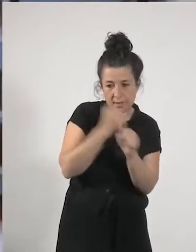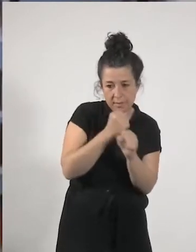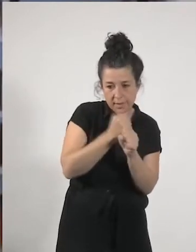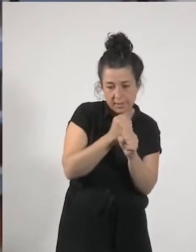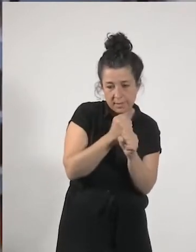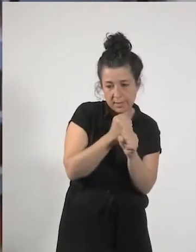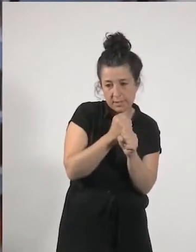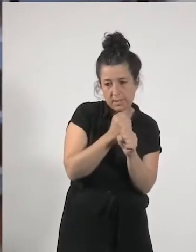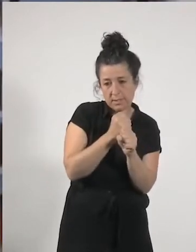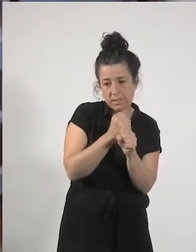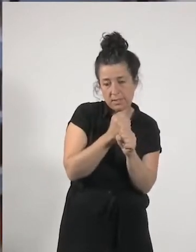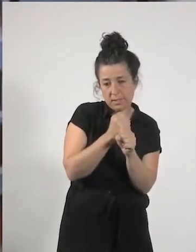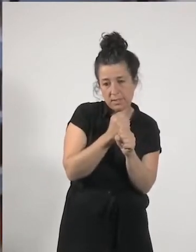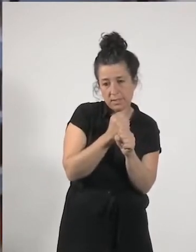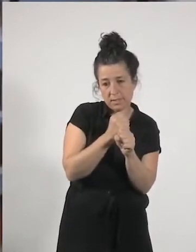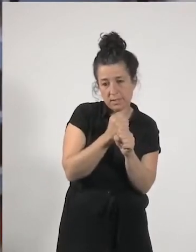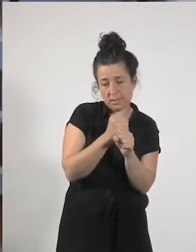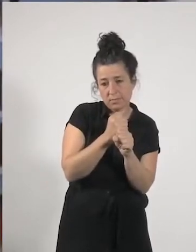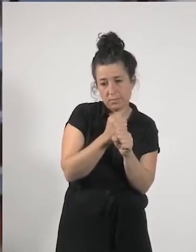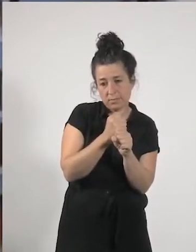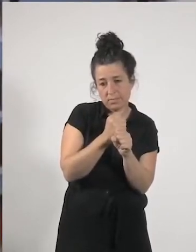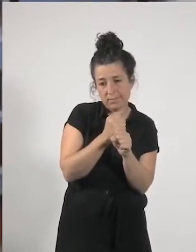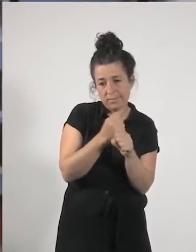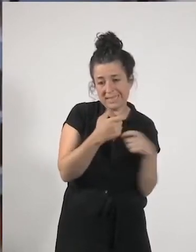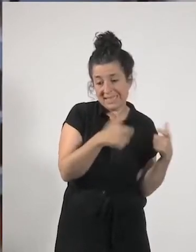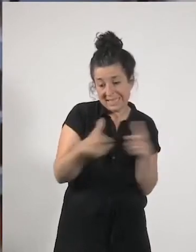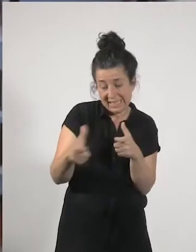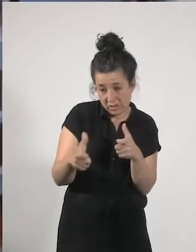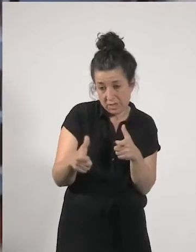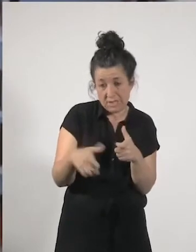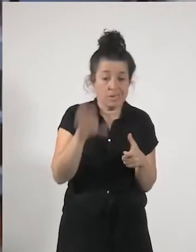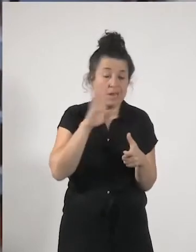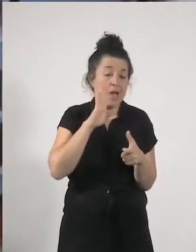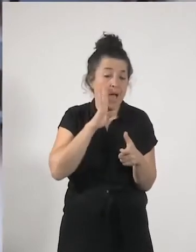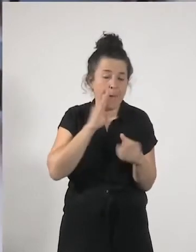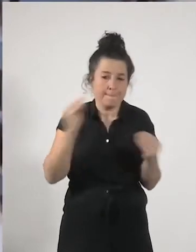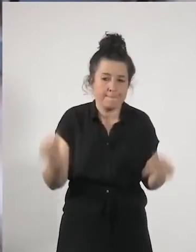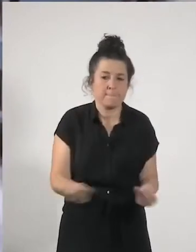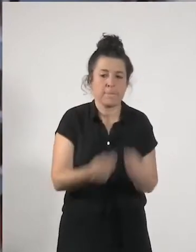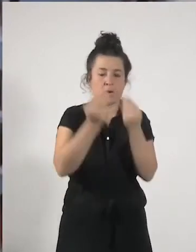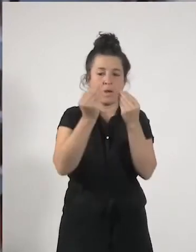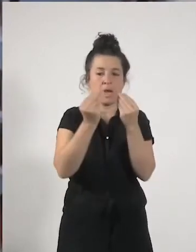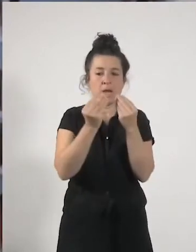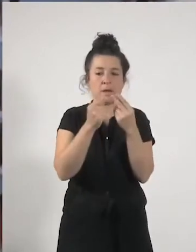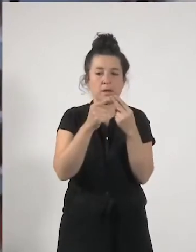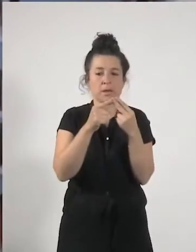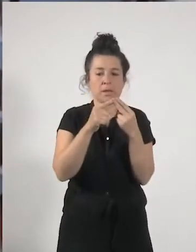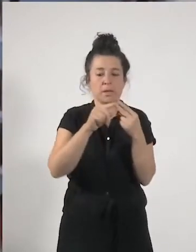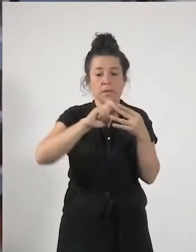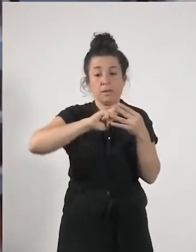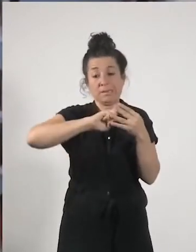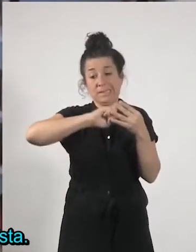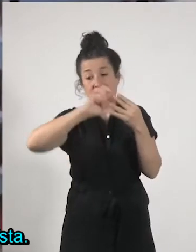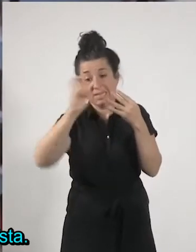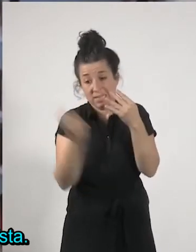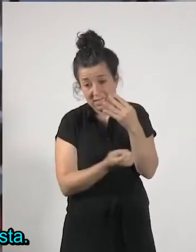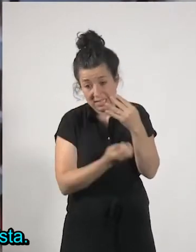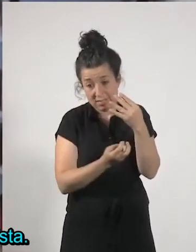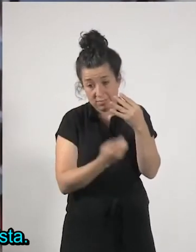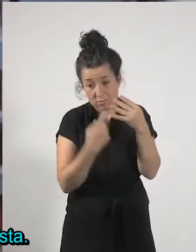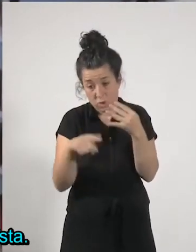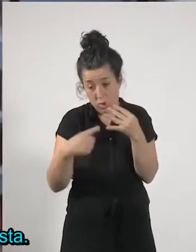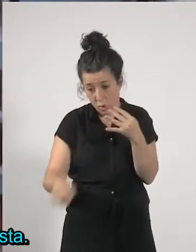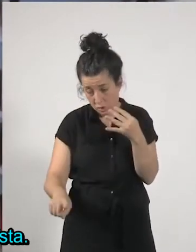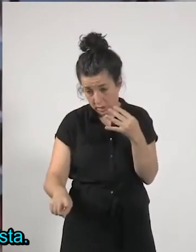de esos de esos sectores de otras muchas muchas cosas y soy